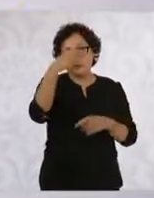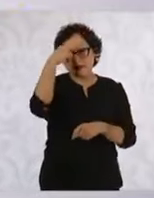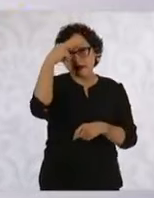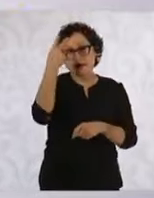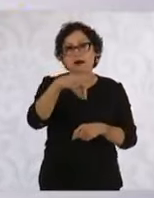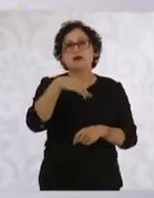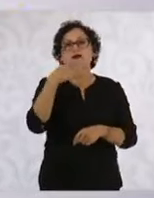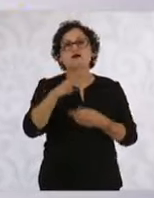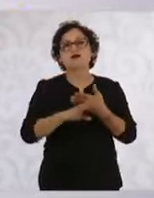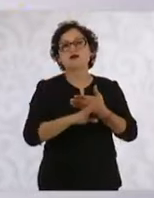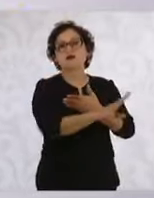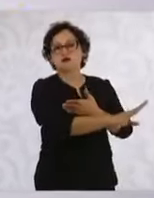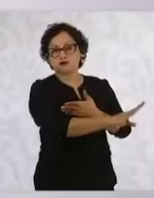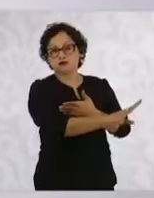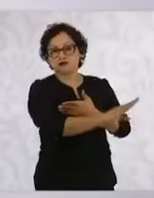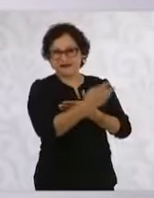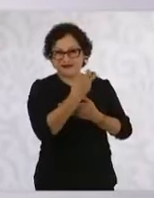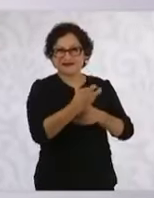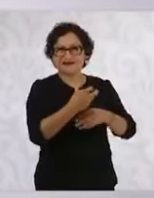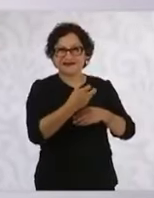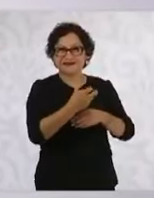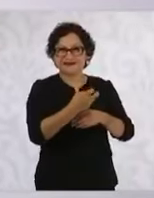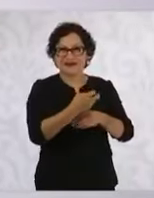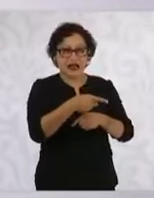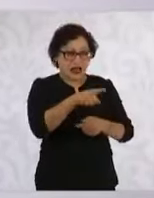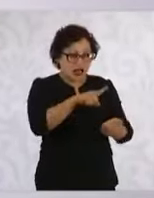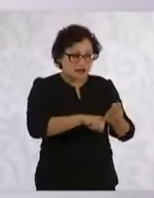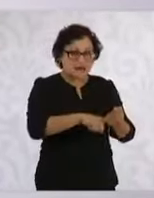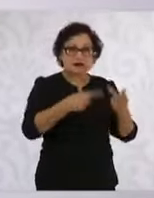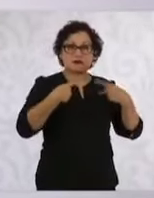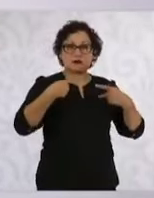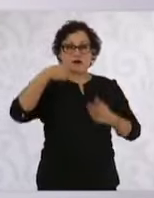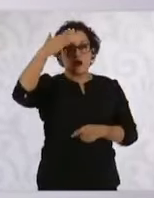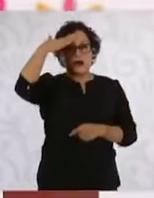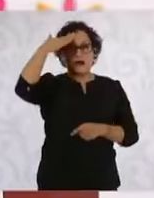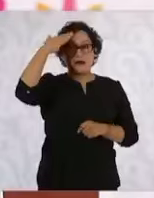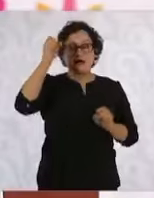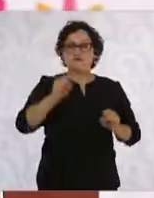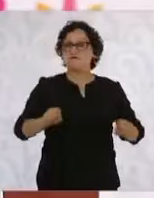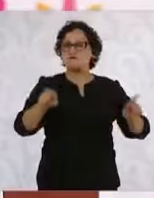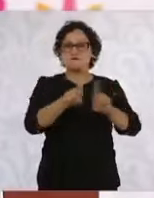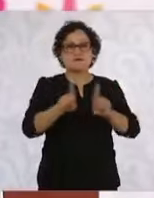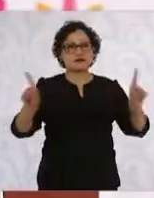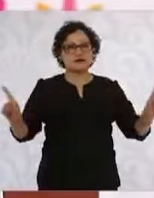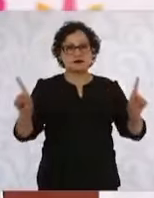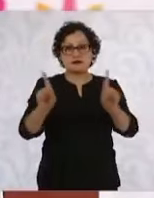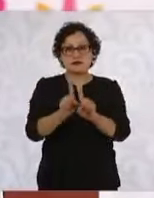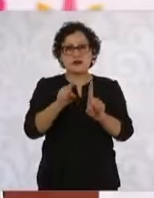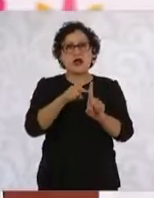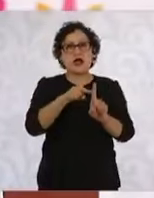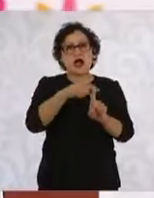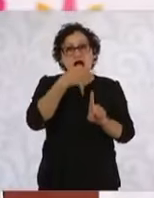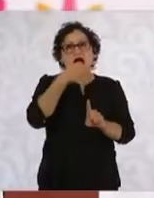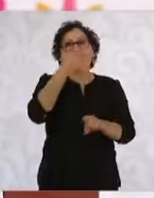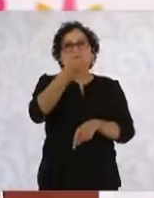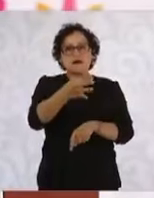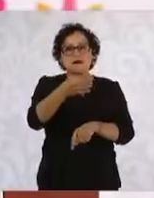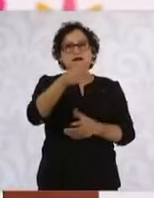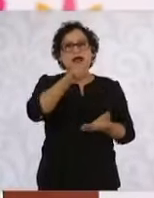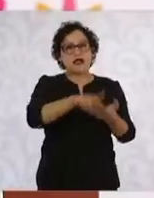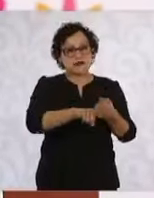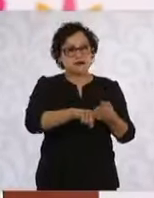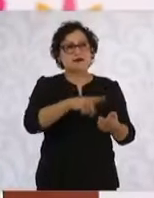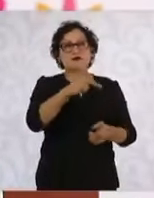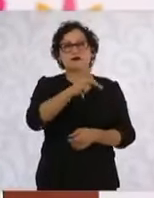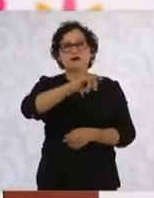porque es su dirigente máximo. Pues lo mismo, diciendo que hay corrupción en el Poder Judicial, pero que